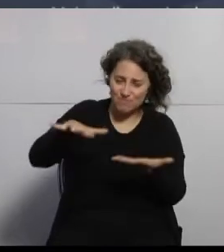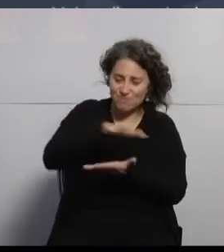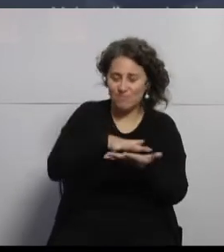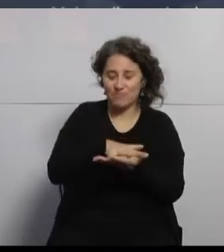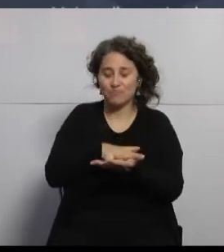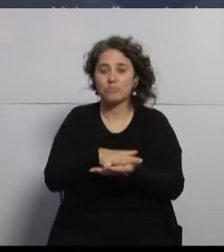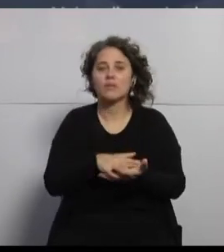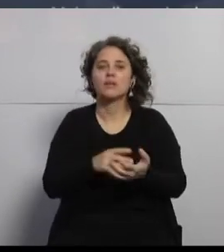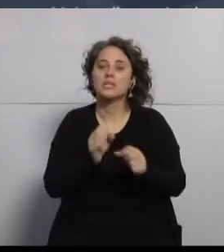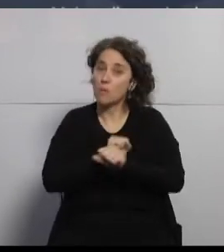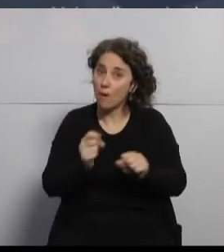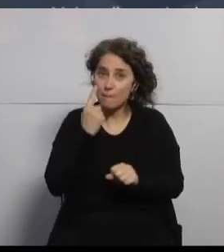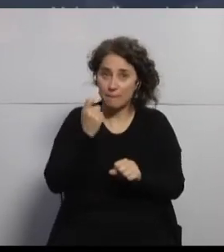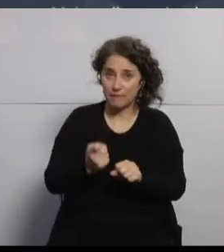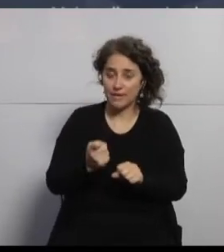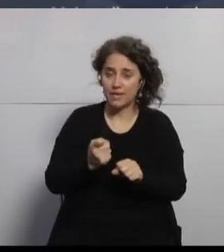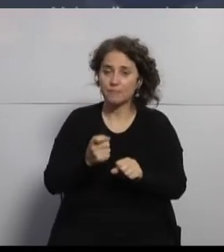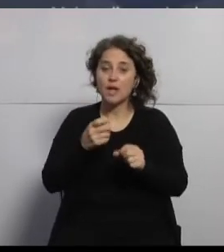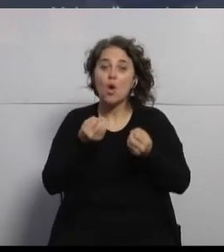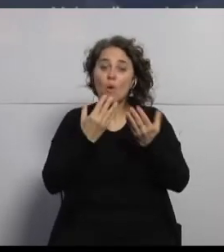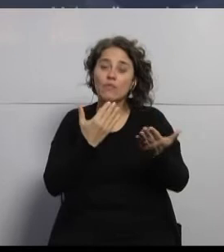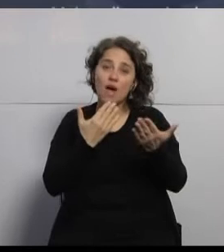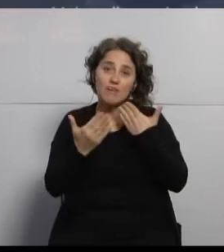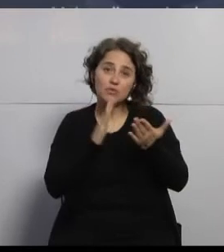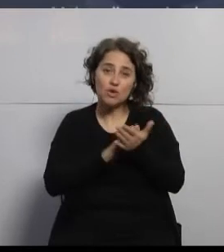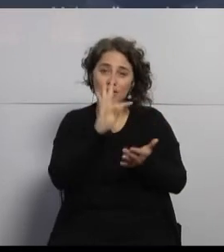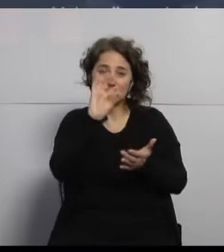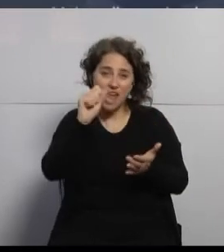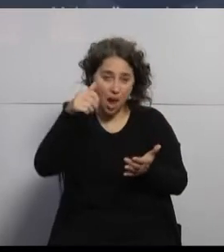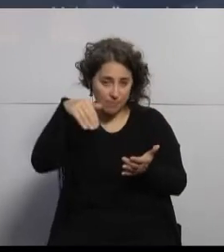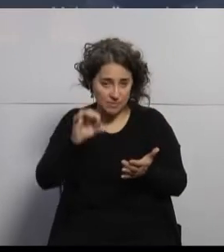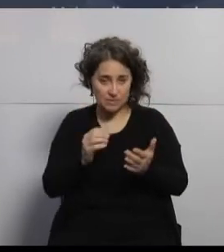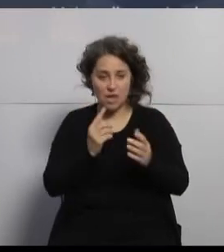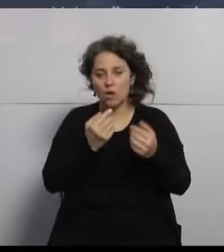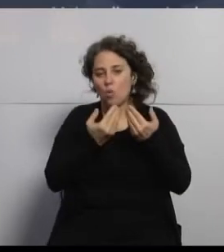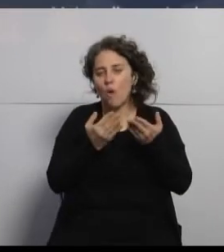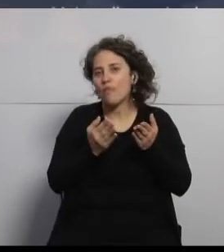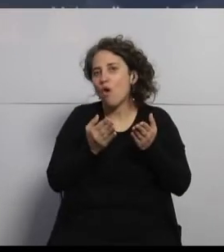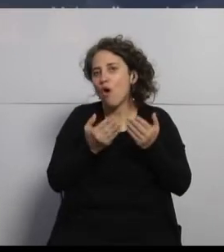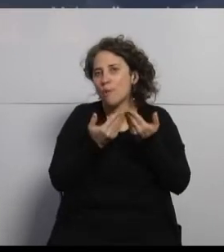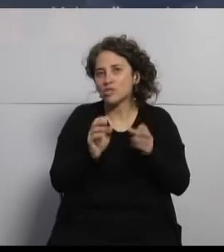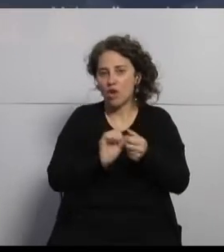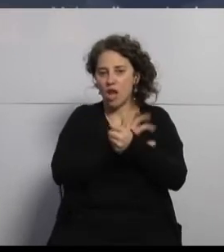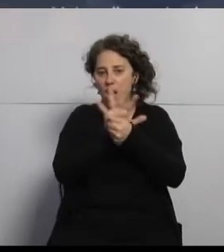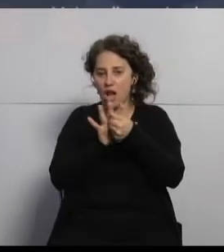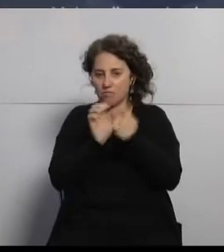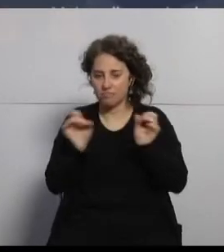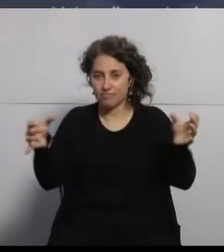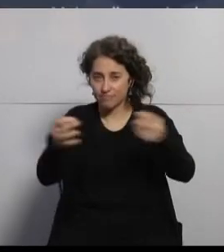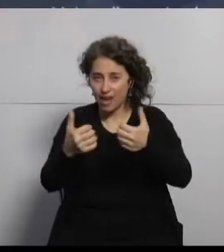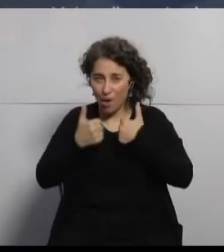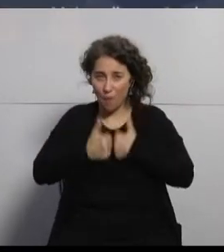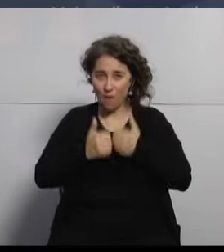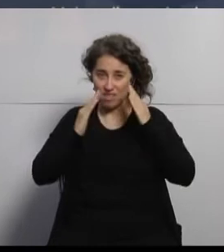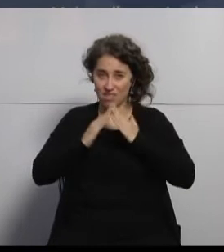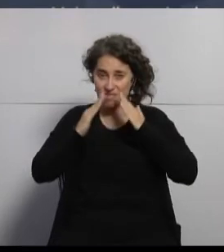empleando Teams para su parte de telemedicina durante el inicio de la cuarentena, estaba muy